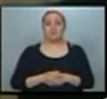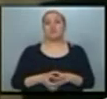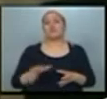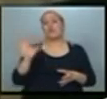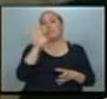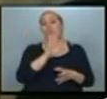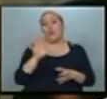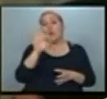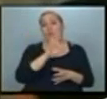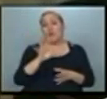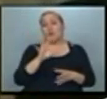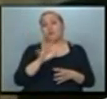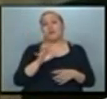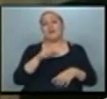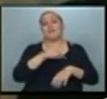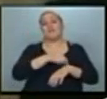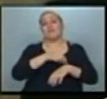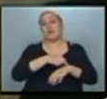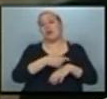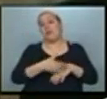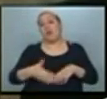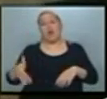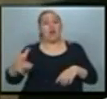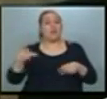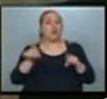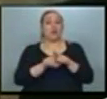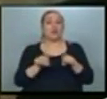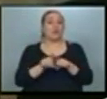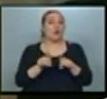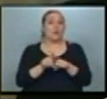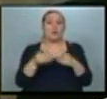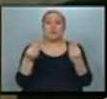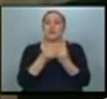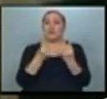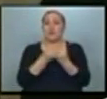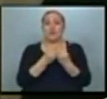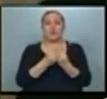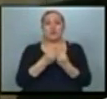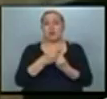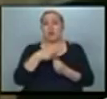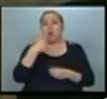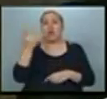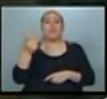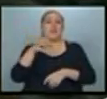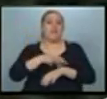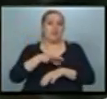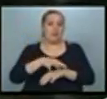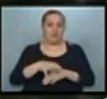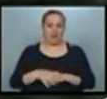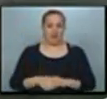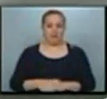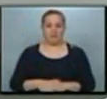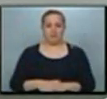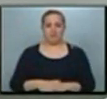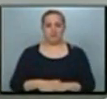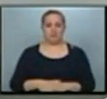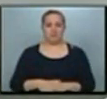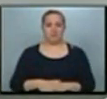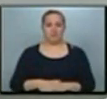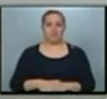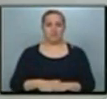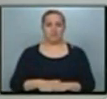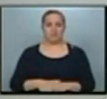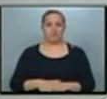casos, la cronicidad de la enfermedad, como ocurre hoy día con tantas otras patologías. Contigo vivir,